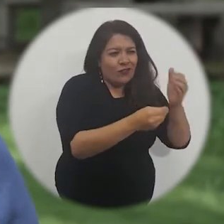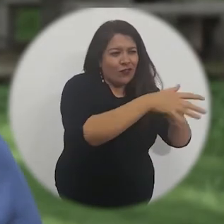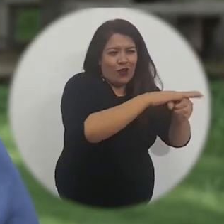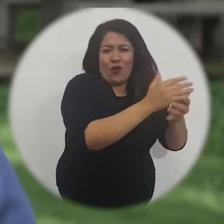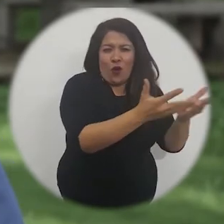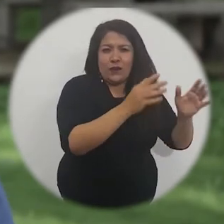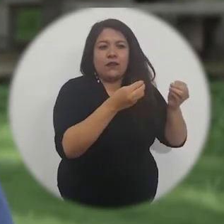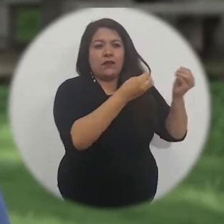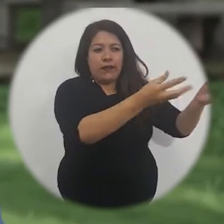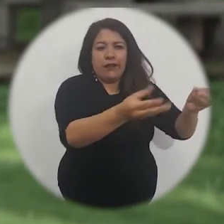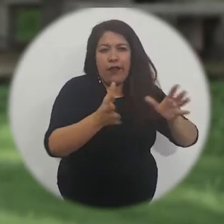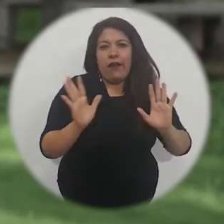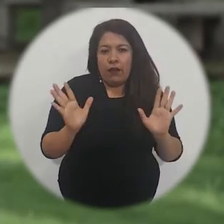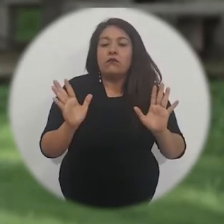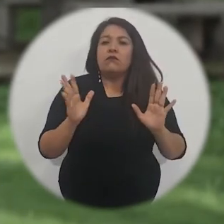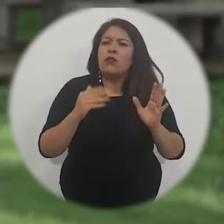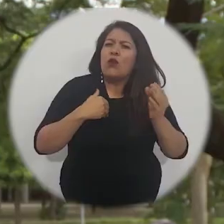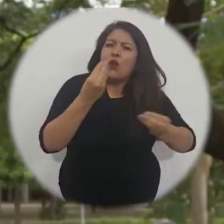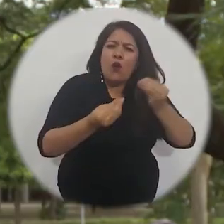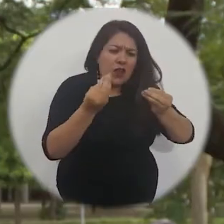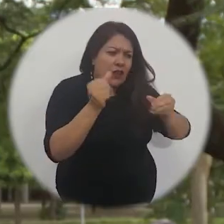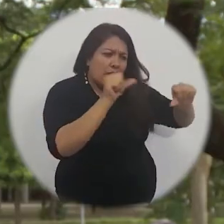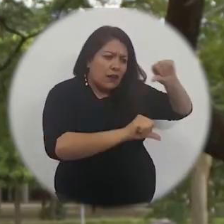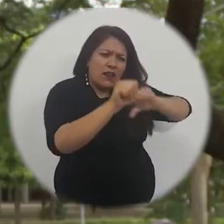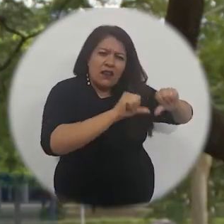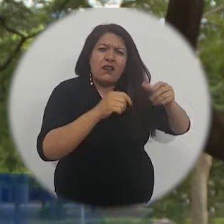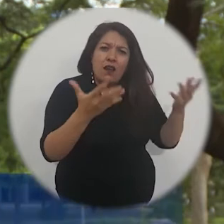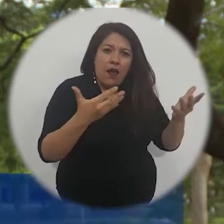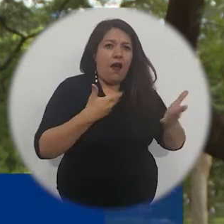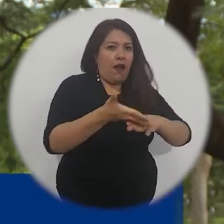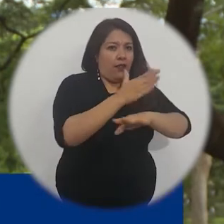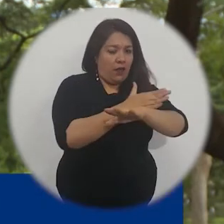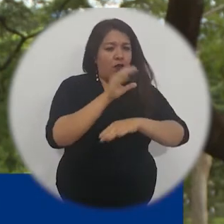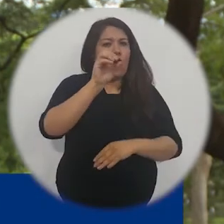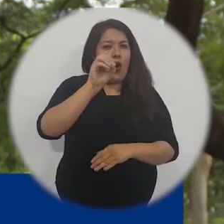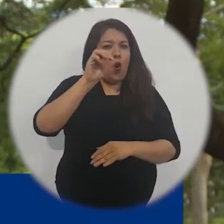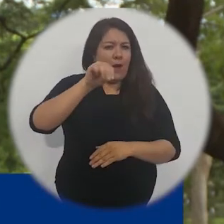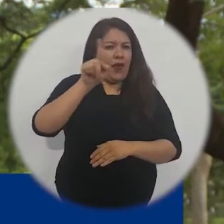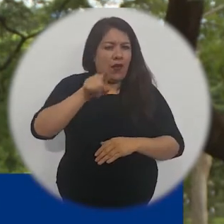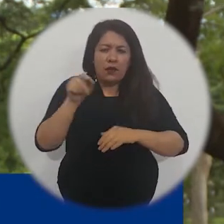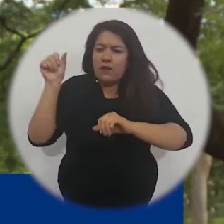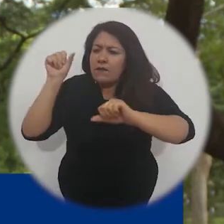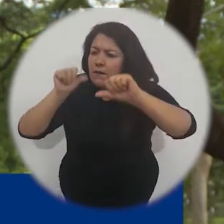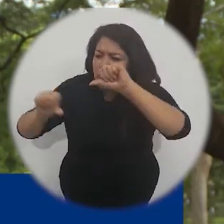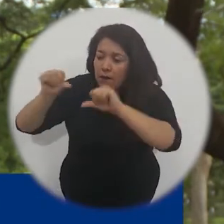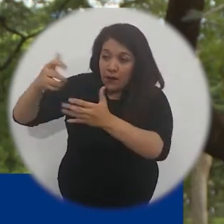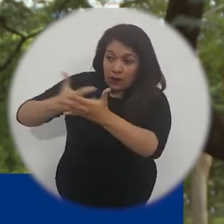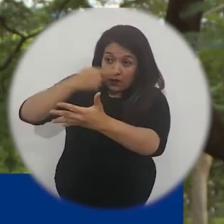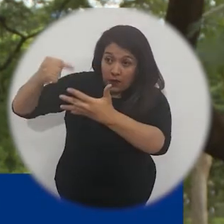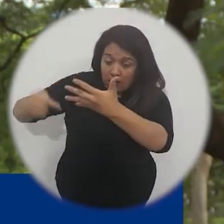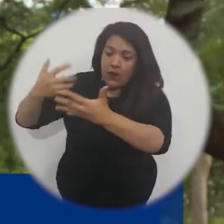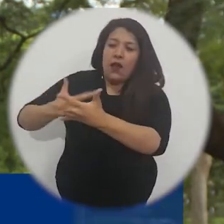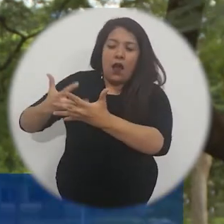mililitros para entregar a población vulnerable. Para este tipo de gel nos basamos